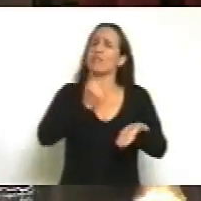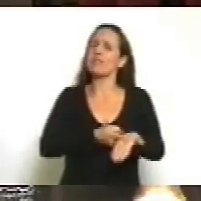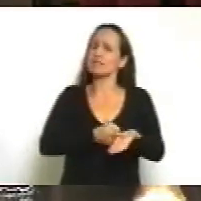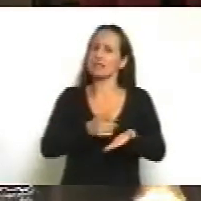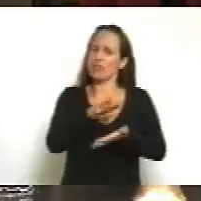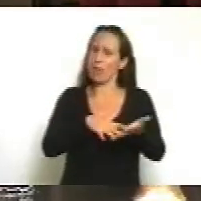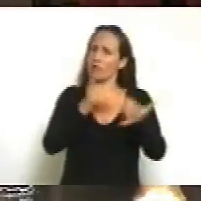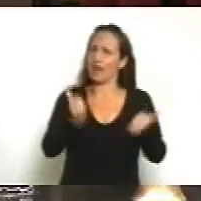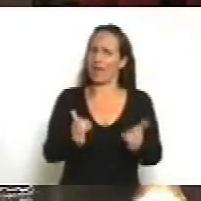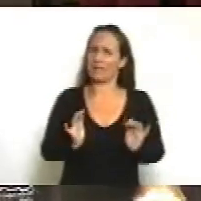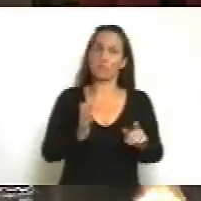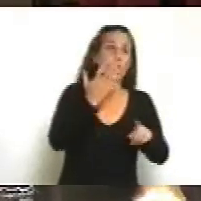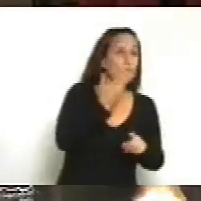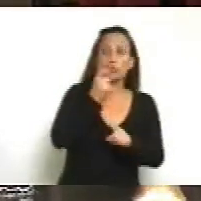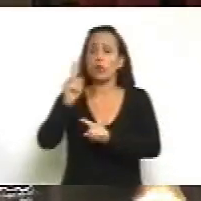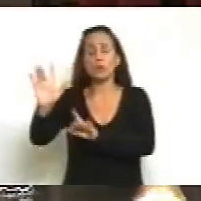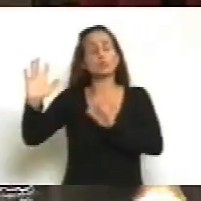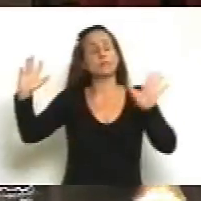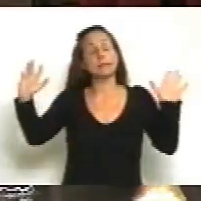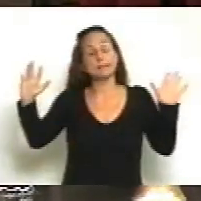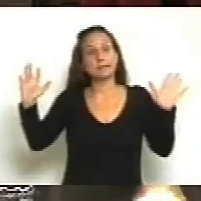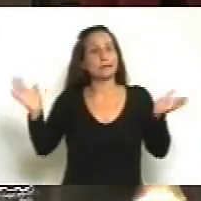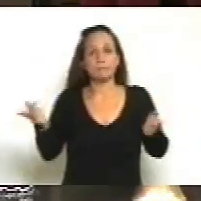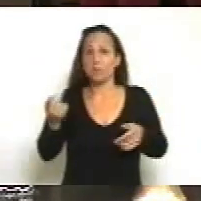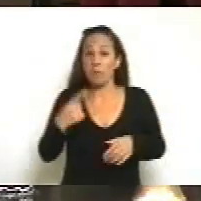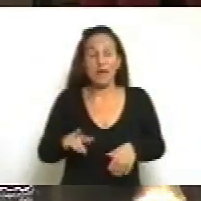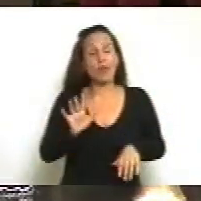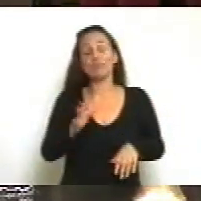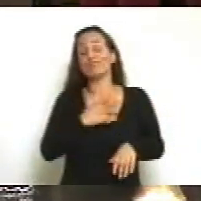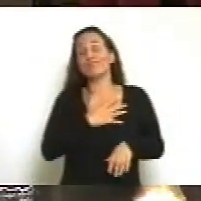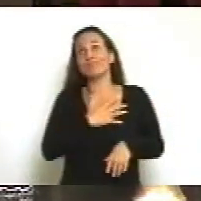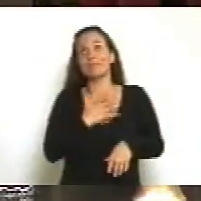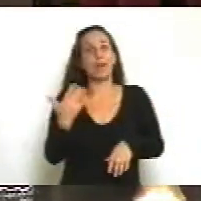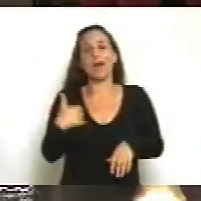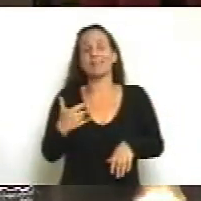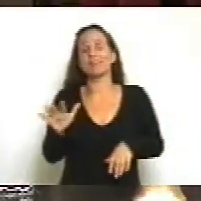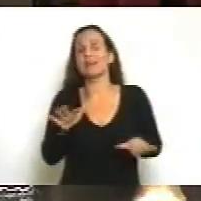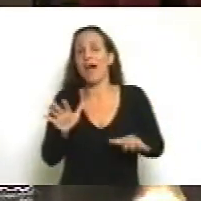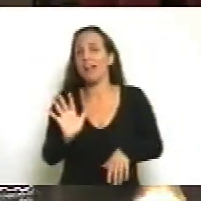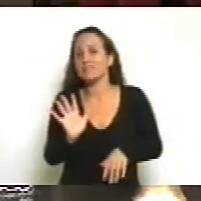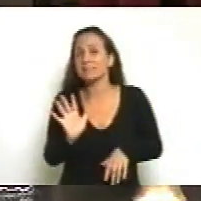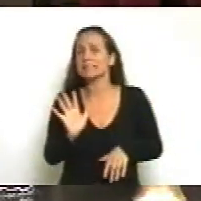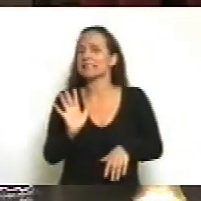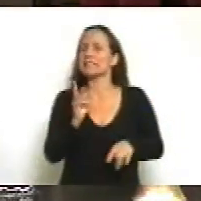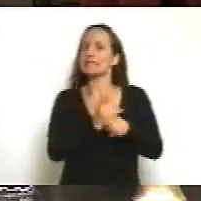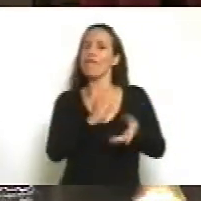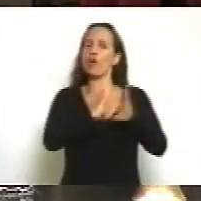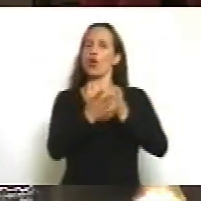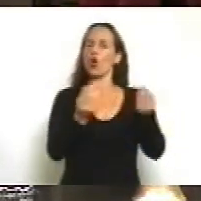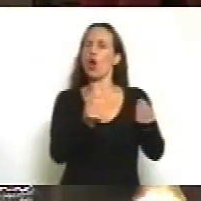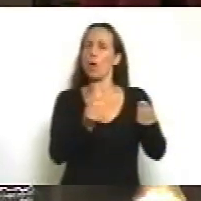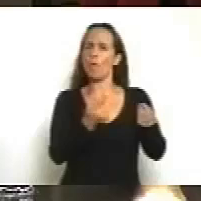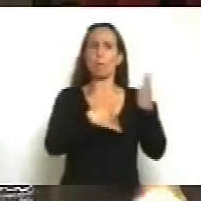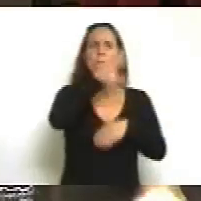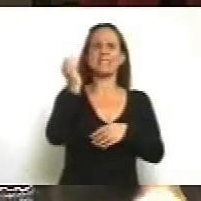o no guste. Pero lamentablemente siempre en la Argentina las formas terminaron siendo mucho más importantes que las